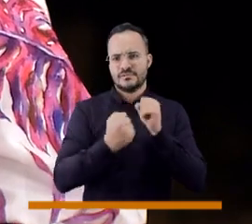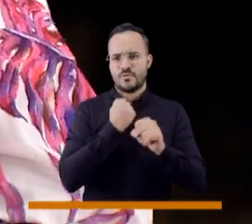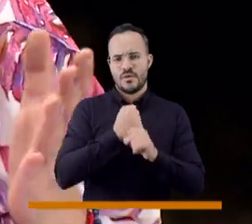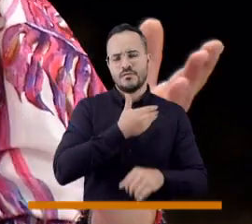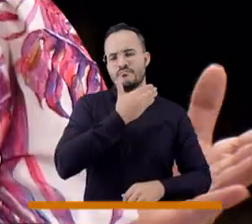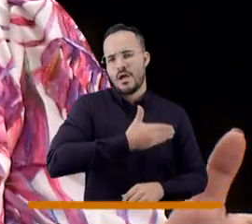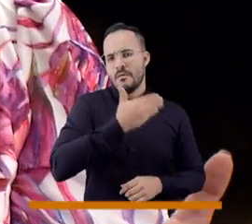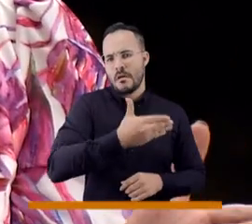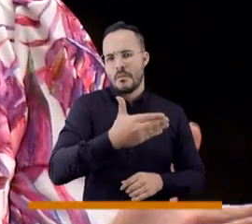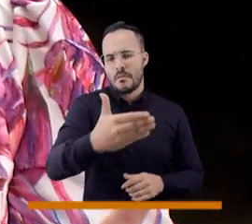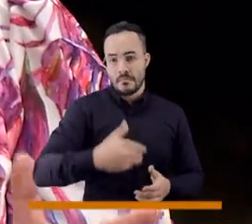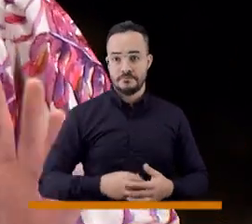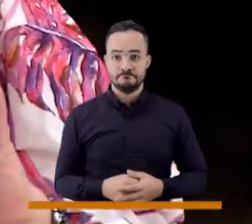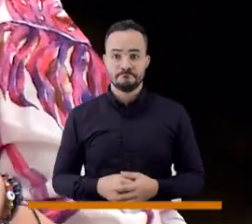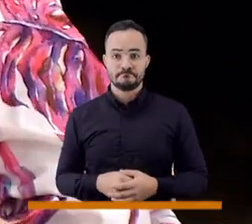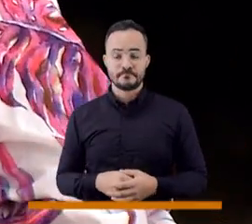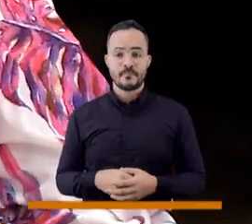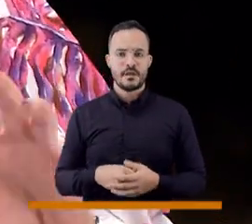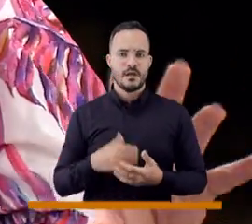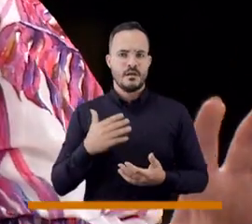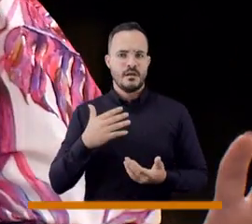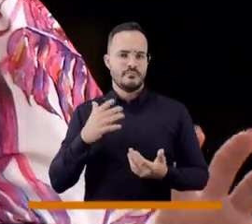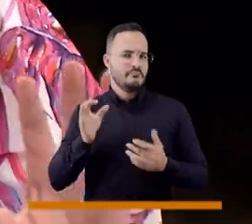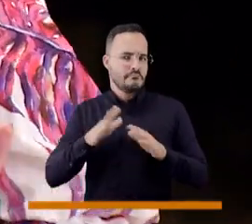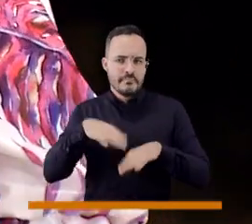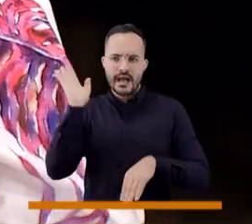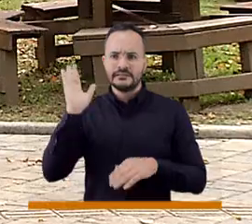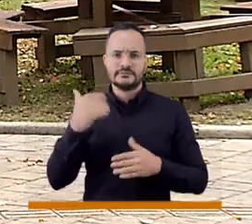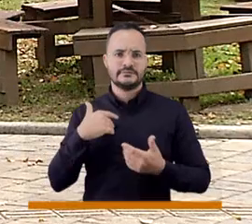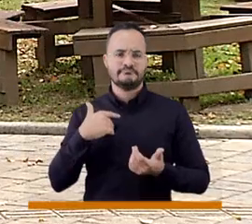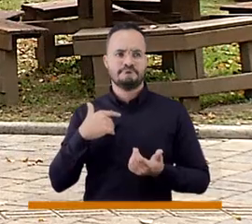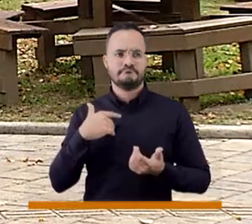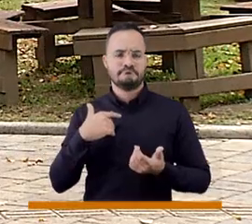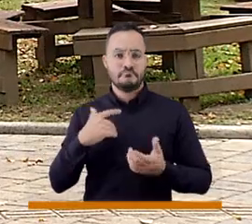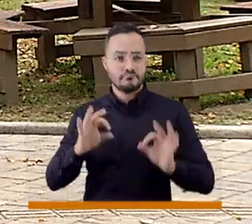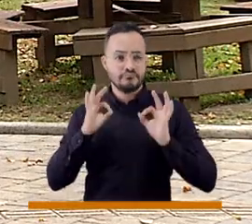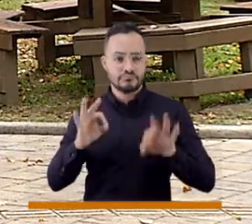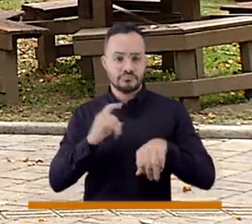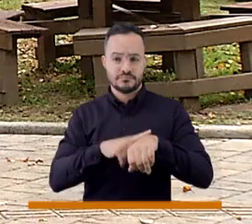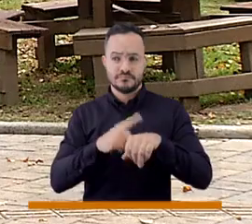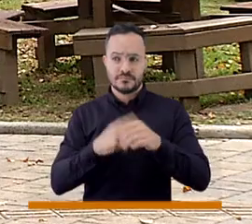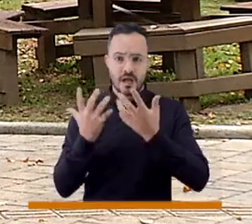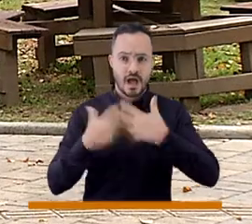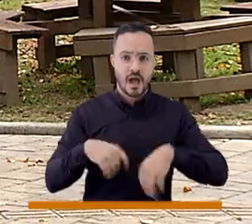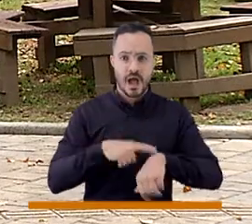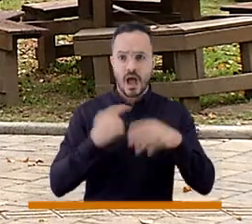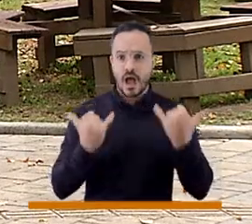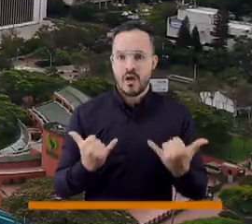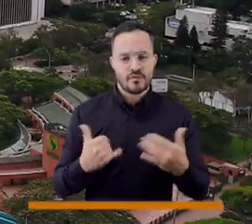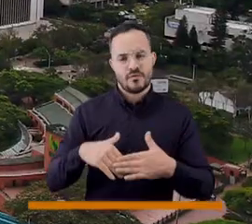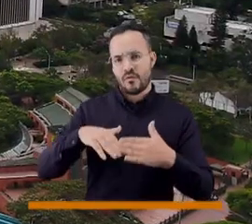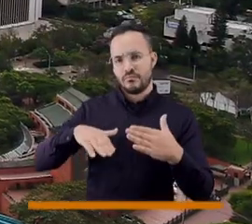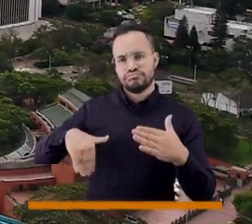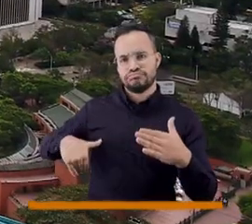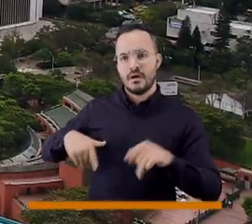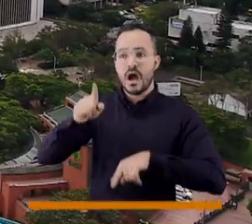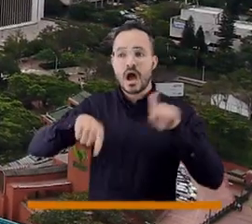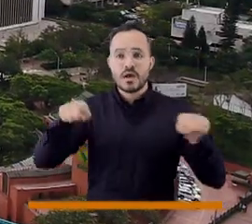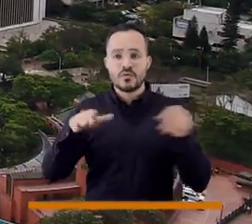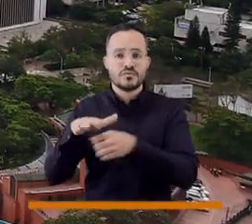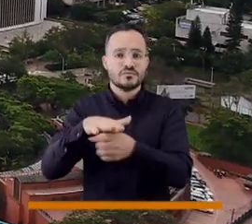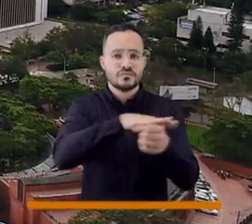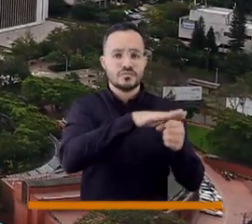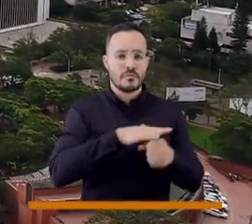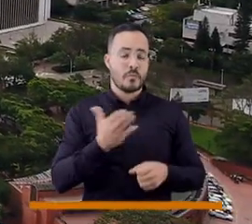Normalmente venimos atrasados, en catastro nos dicen que en Medellín no se hace en algunos sectores hace más de 20